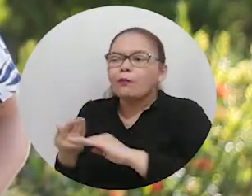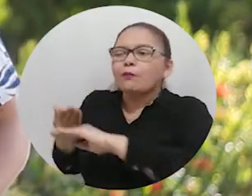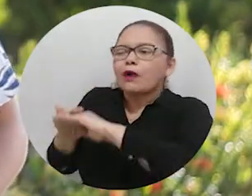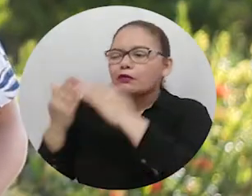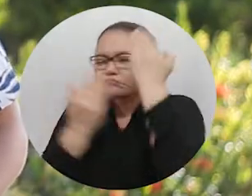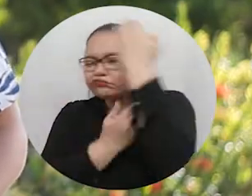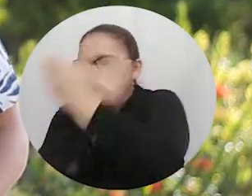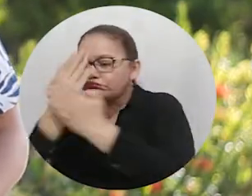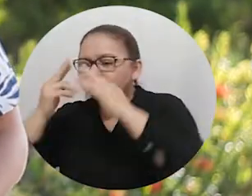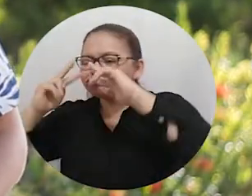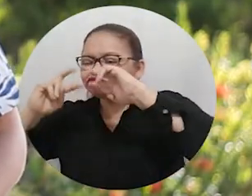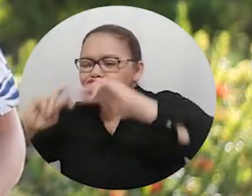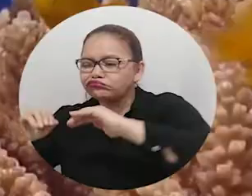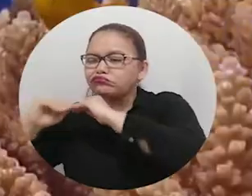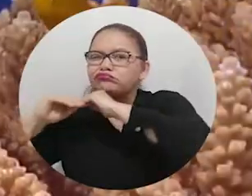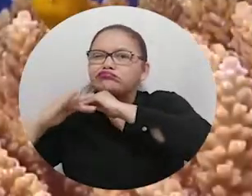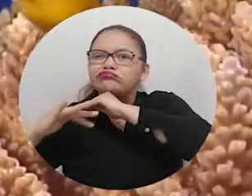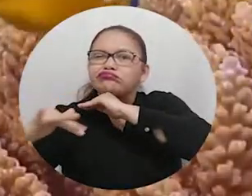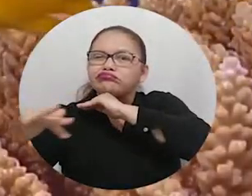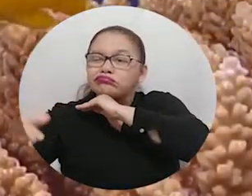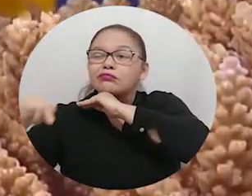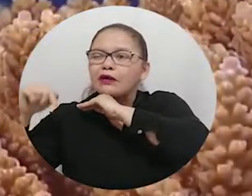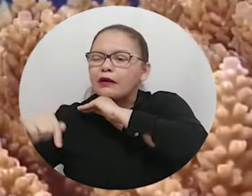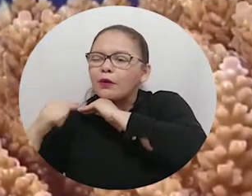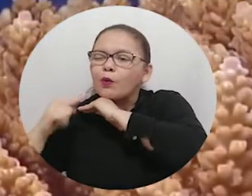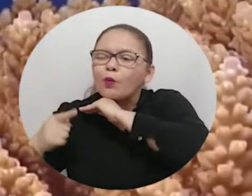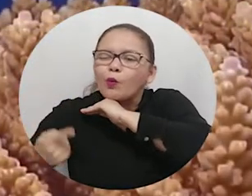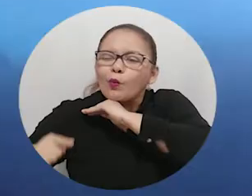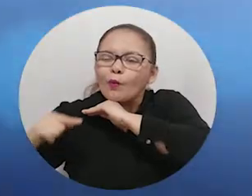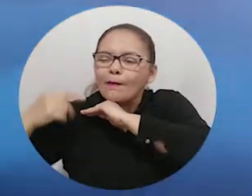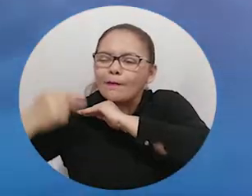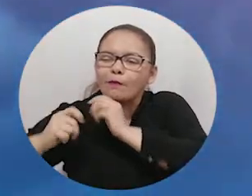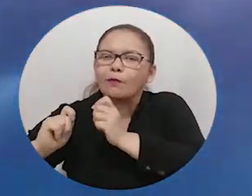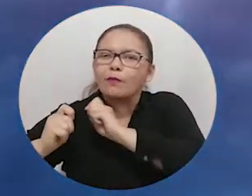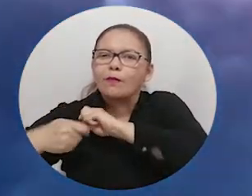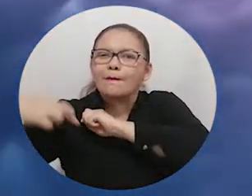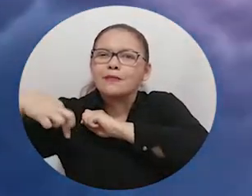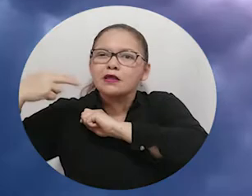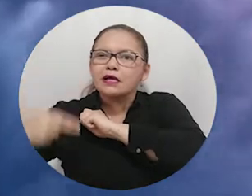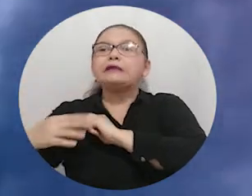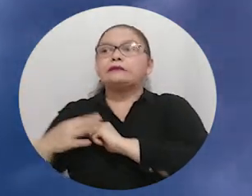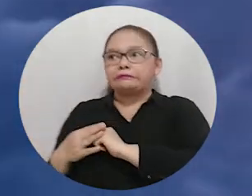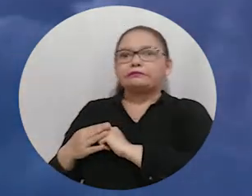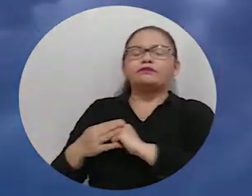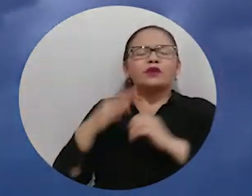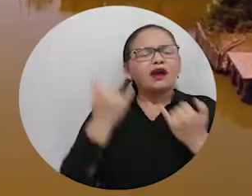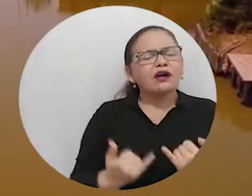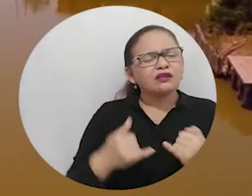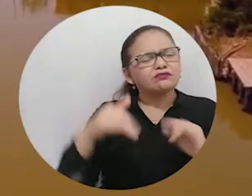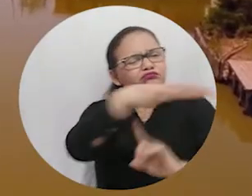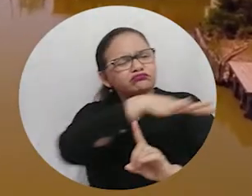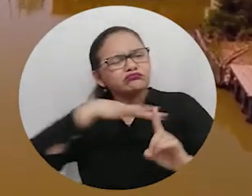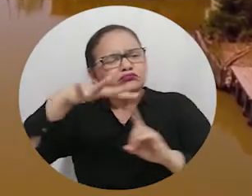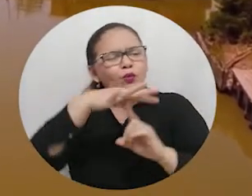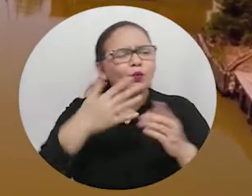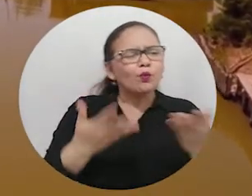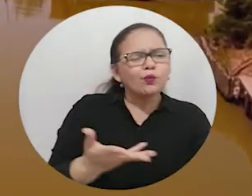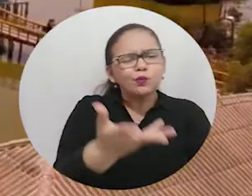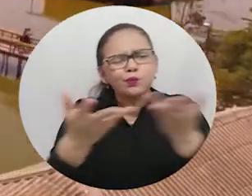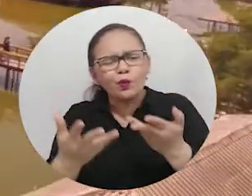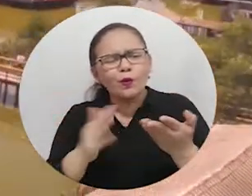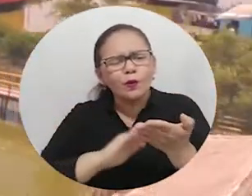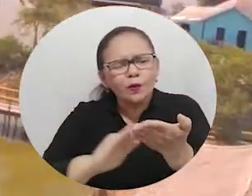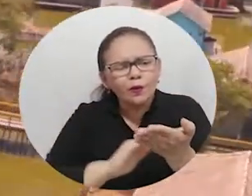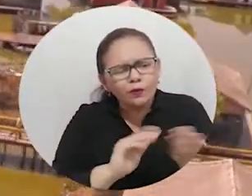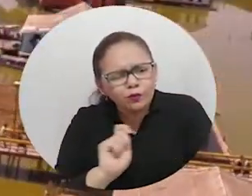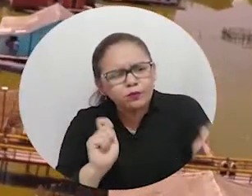acidificación de los océanos. Con el objetivo de promover la ciencia y el desarrollo sostenible para mejorar la gestión del medio ambiente y la sociedad,